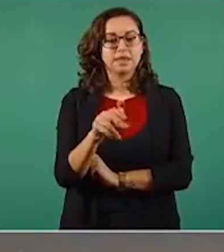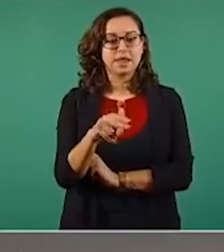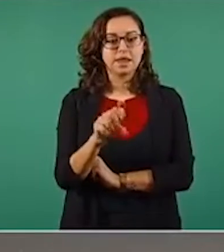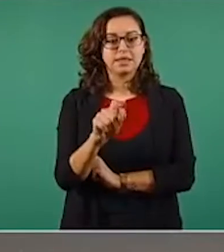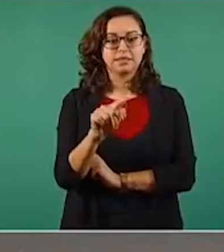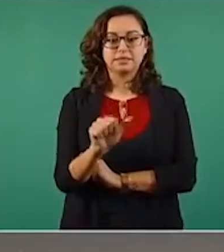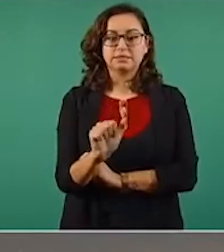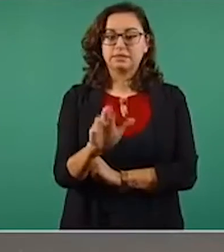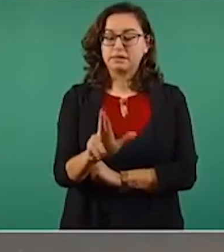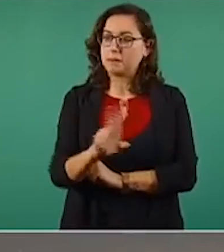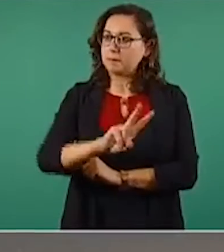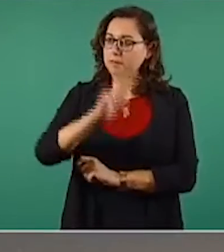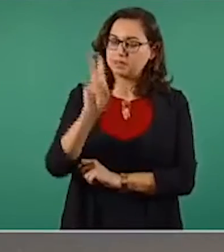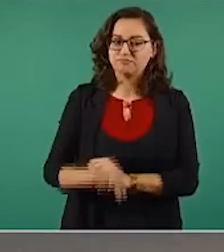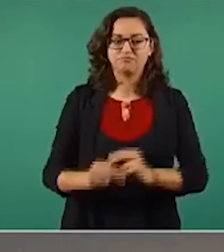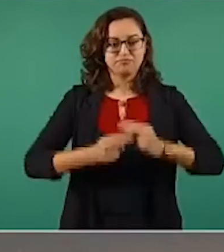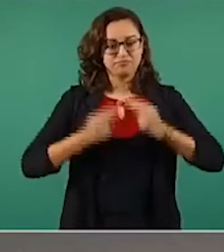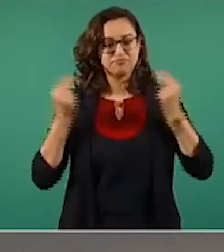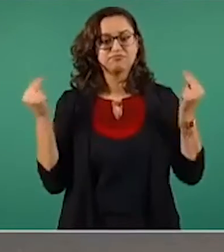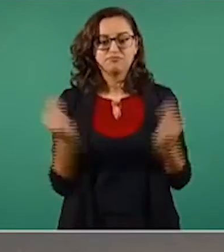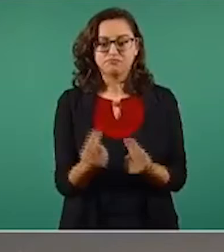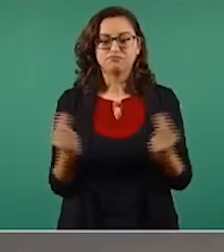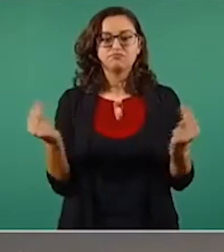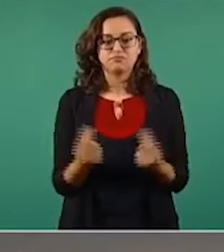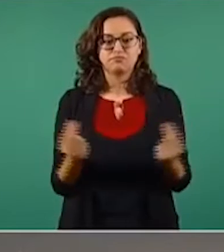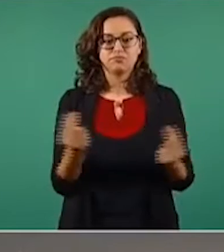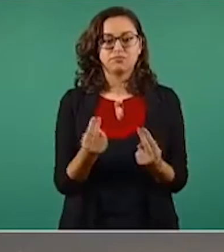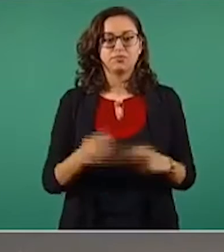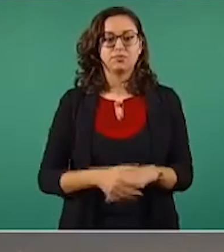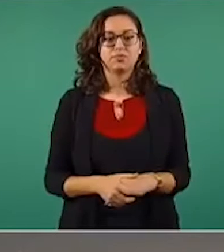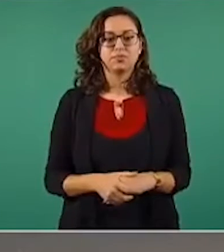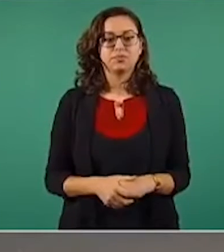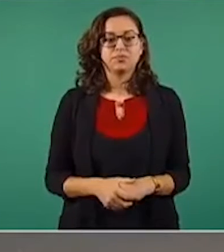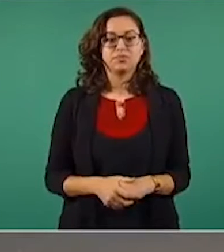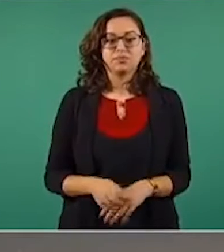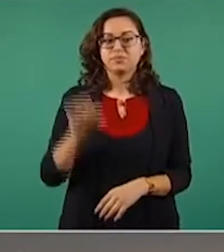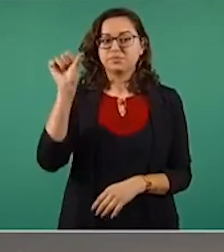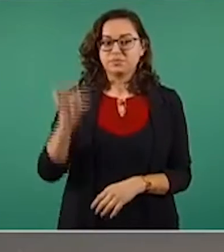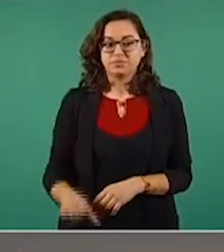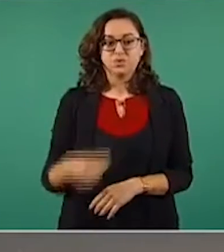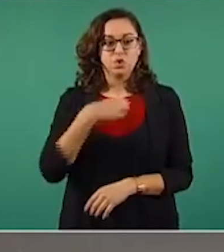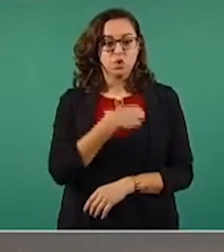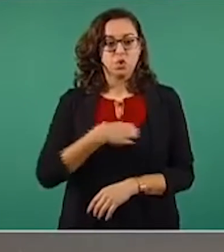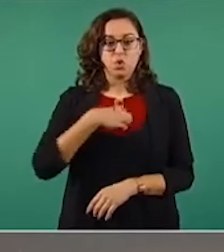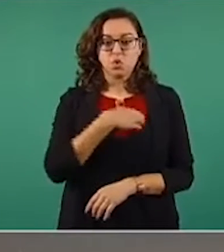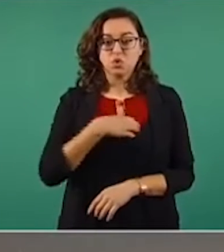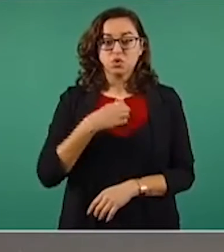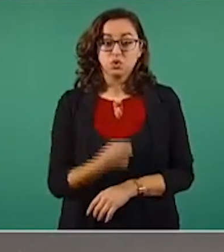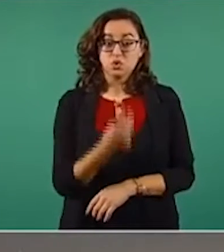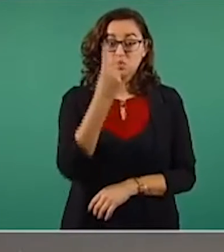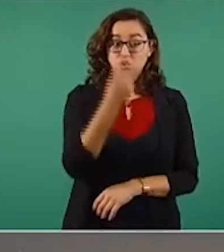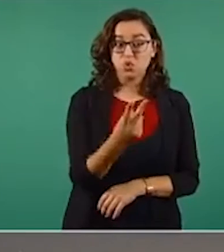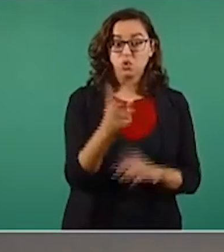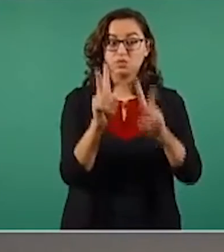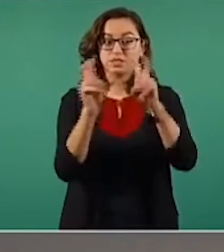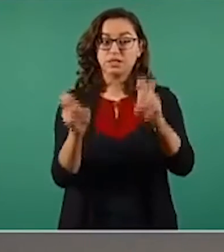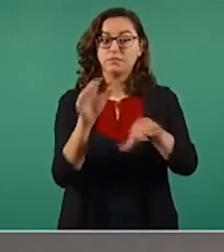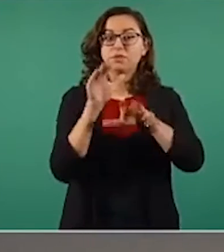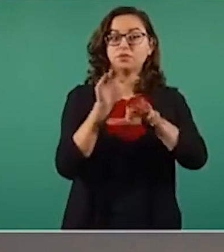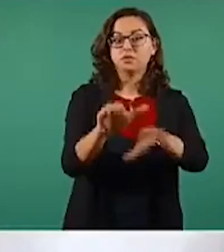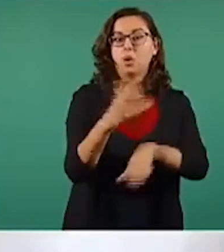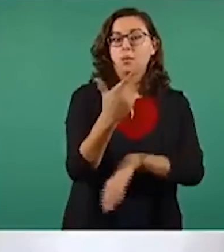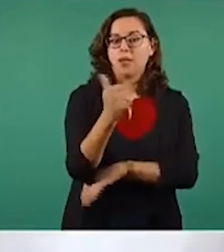donde más se necesita. Y el día de hoy estamos festejando dos acontecimientos que tienen que ver con el precio del gas.